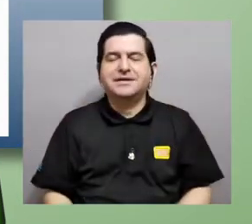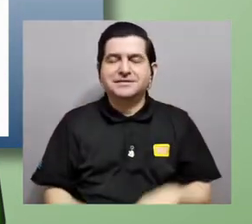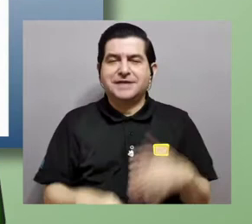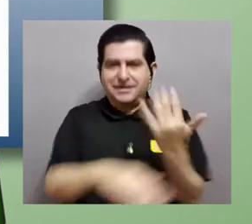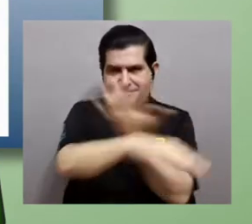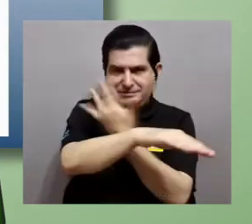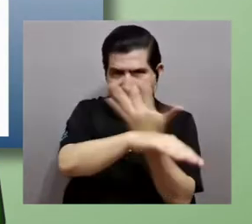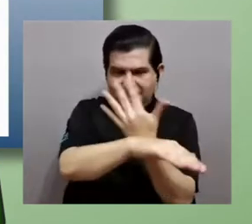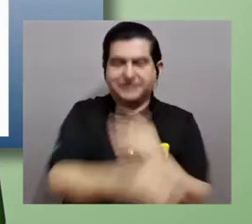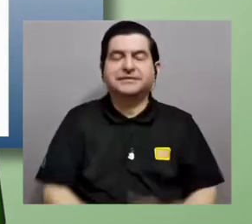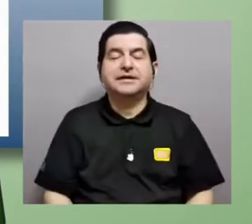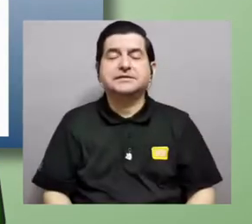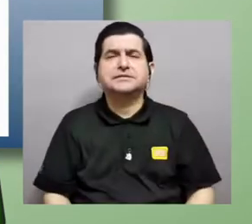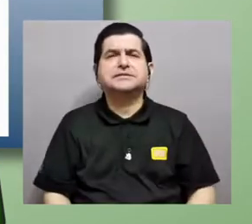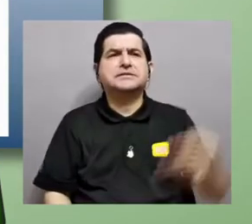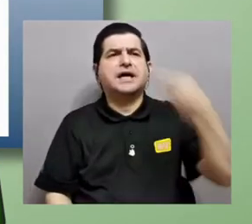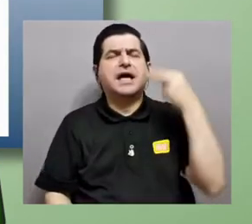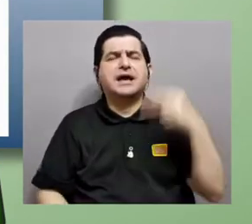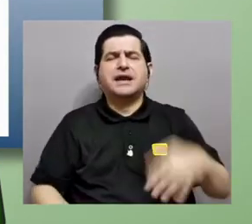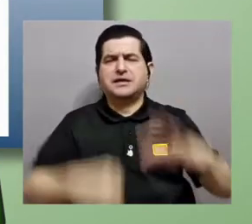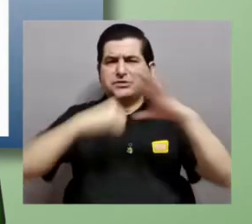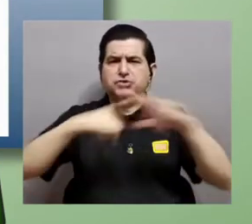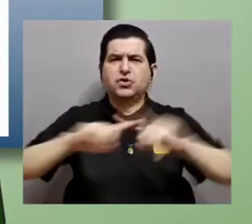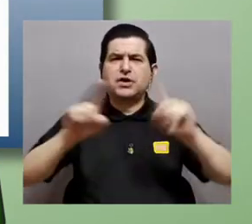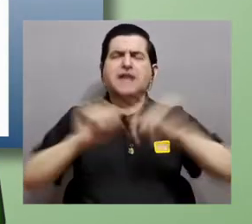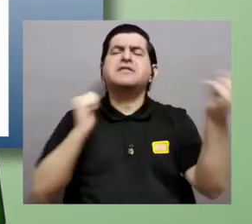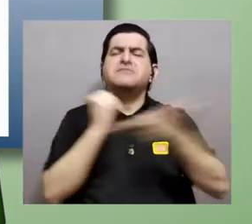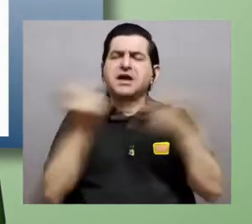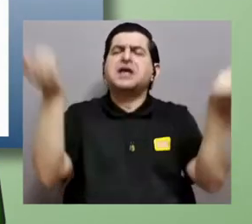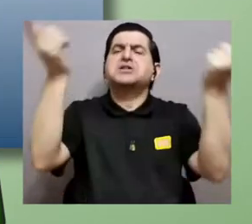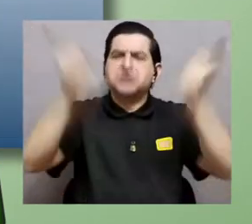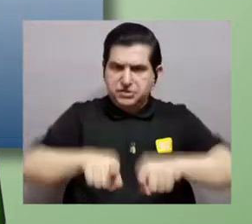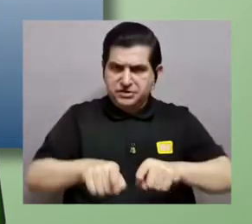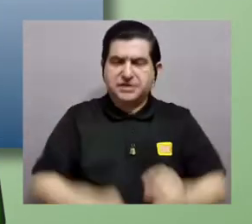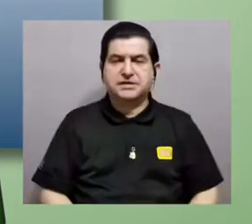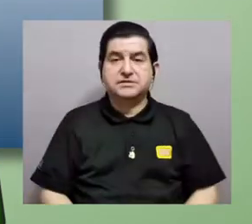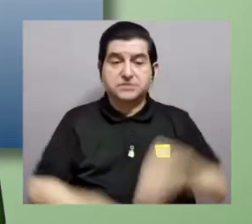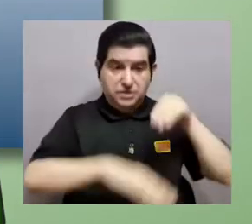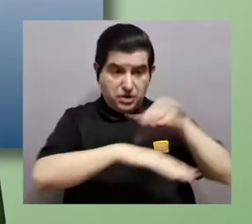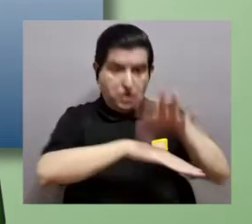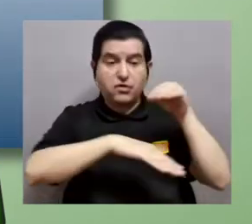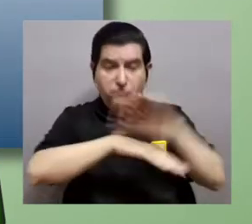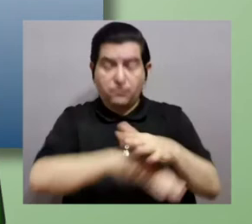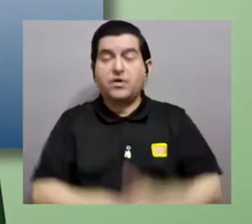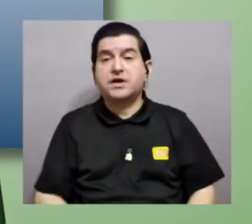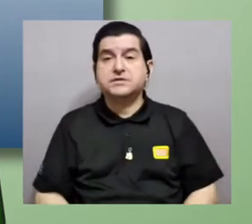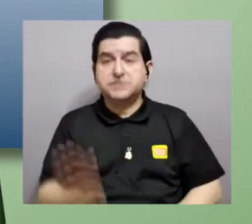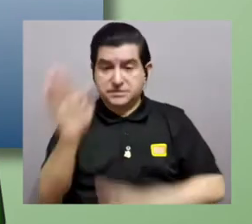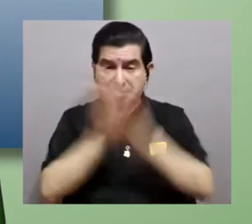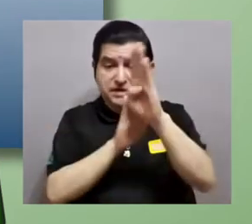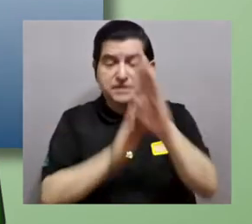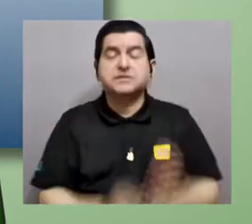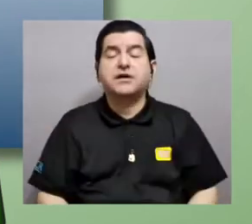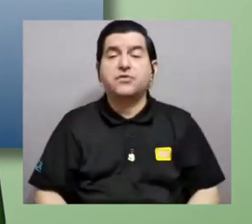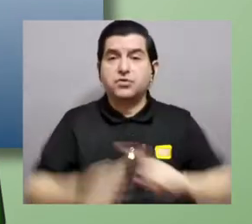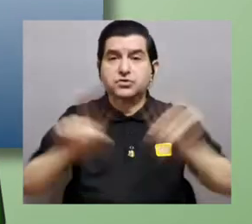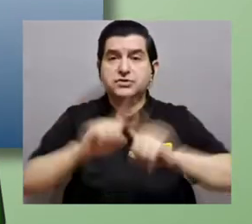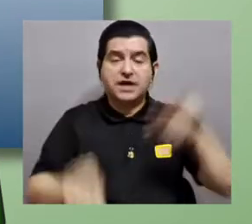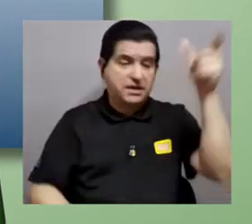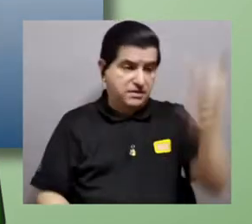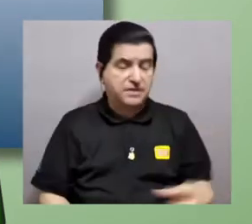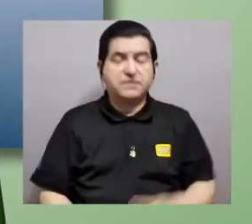ver, hay varias veces en la historia de la Tierra que se produce. Y por supuesto va a incidir en el desarrollo y la evolución de los organismos.